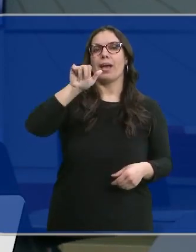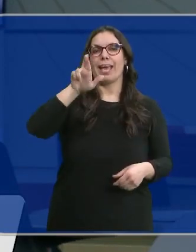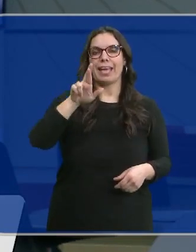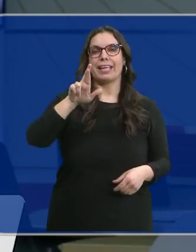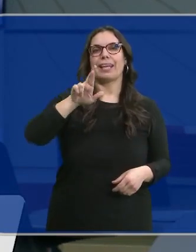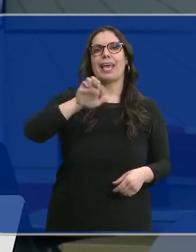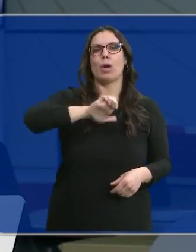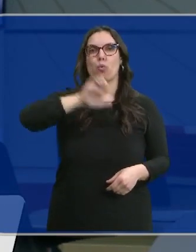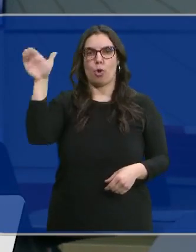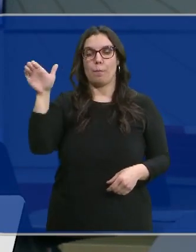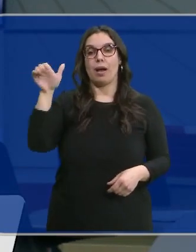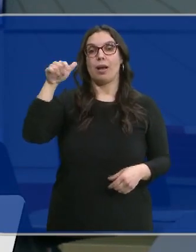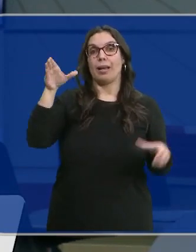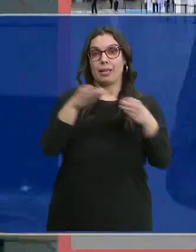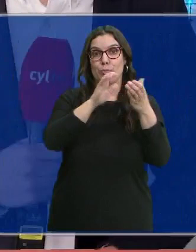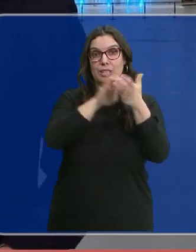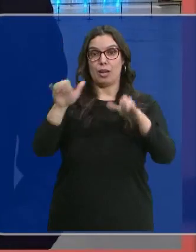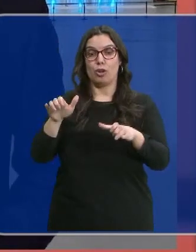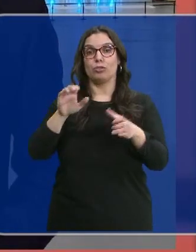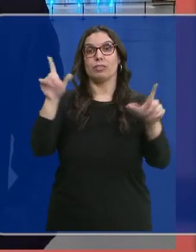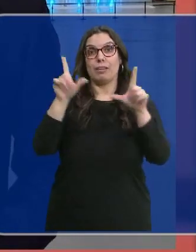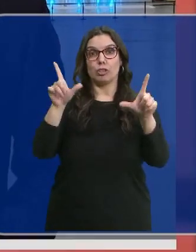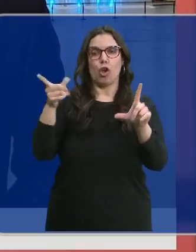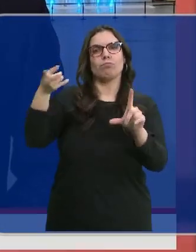Castilla y León Televisión ha sobrevolado la comunidad. Cuéntanos, Daniel de la Fuente.